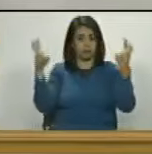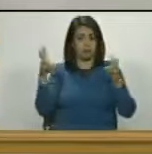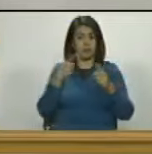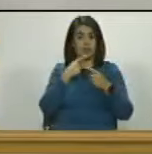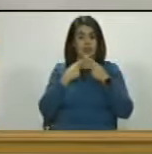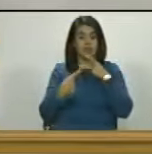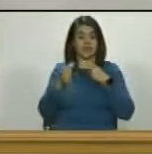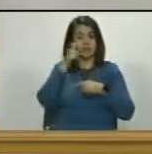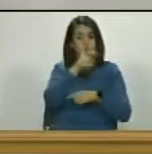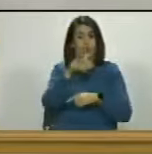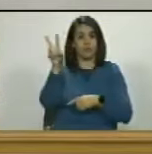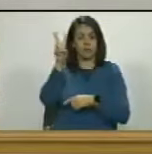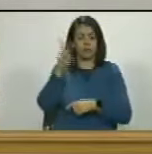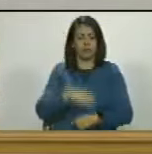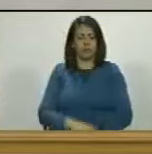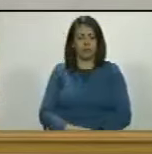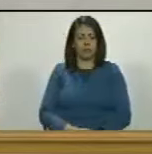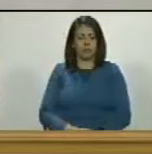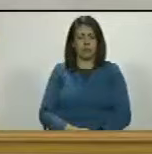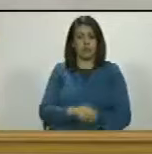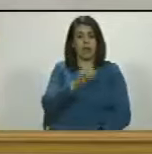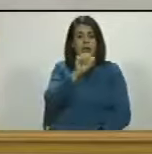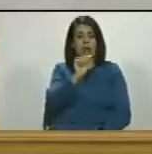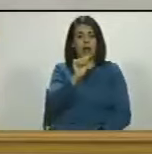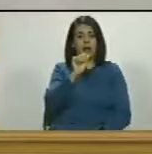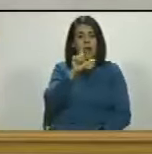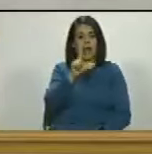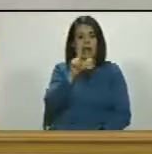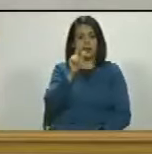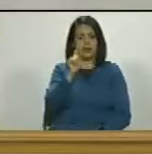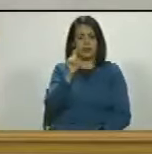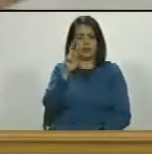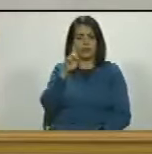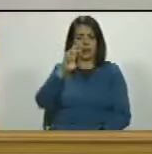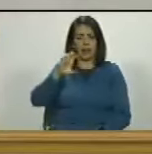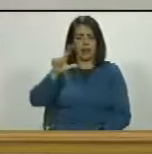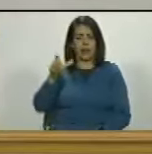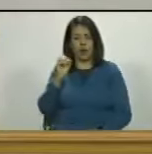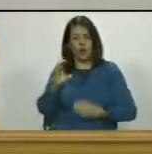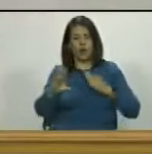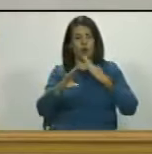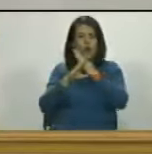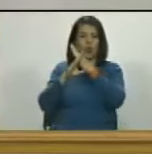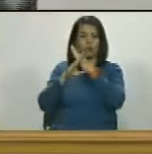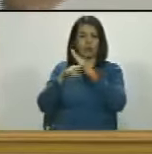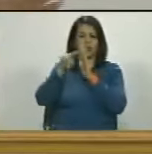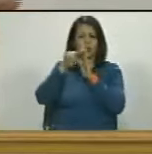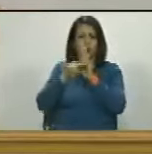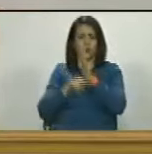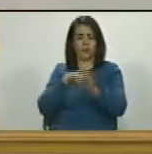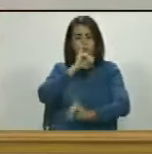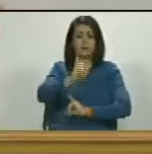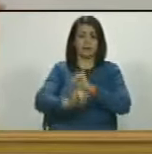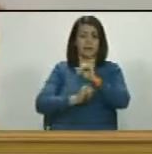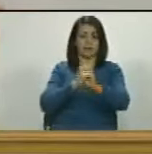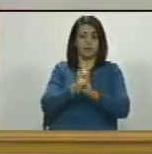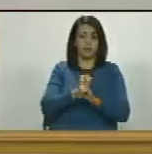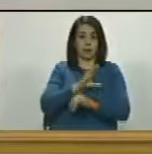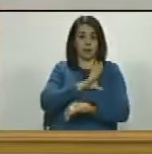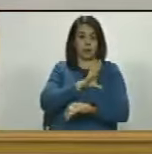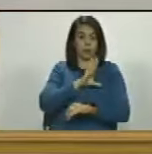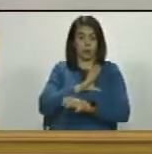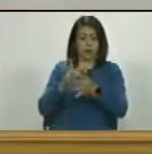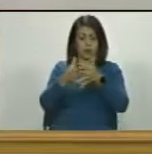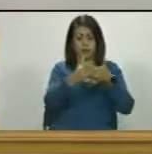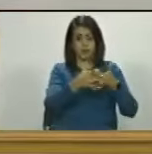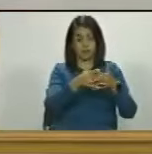lo debe saber el pueblo de Venezuela que llamaron el alter ego el alter ego que va contra todas las normas internacionales de las propiedades